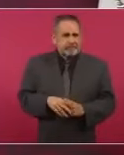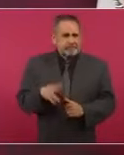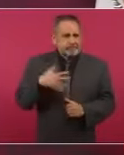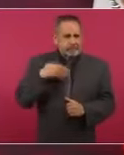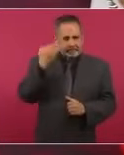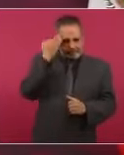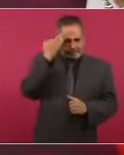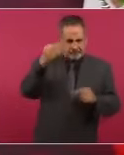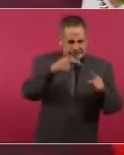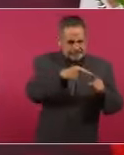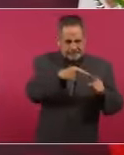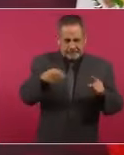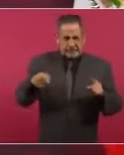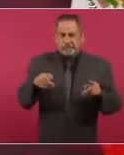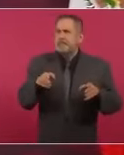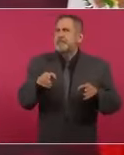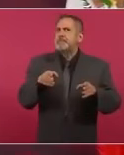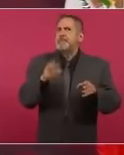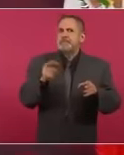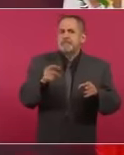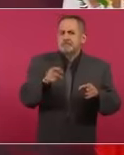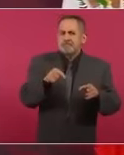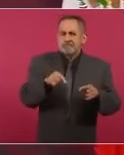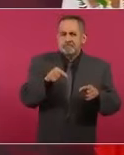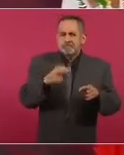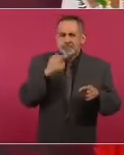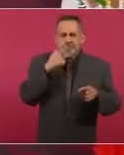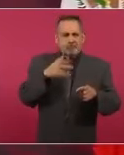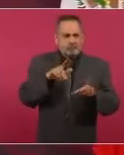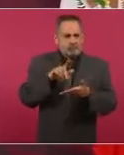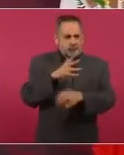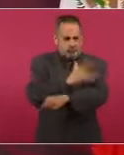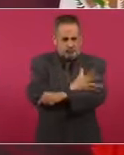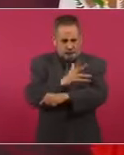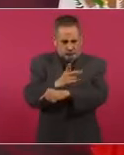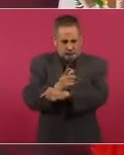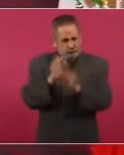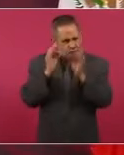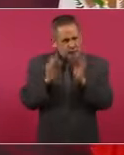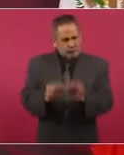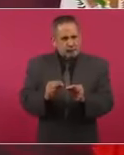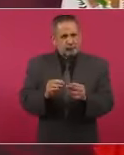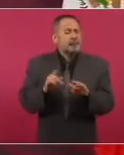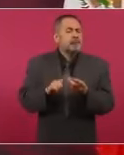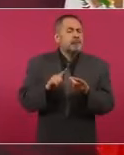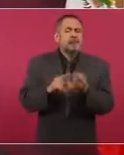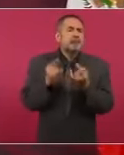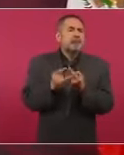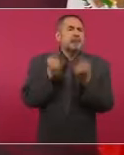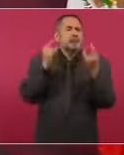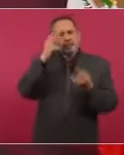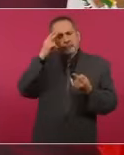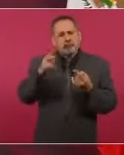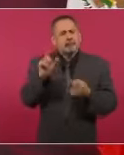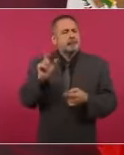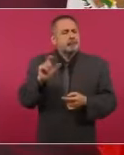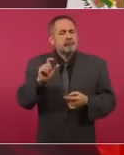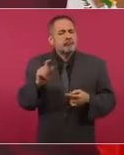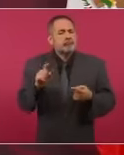de mayor legalidad en la historia de México